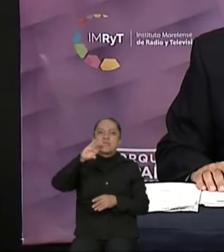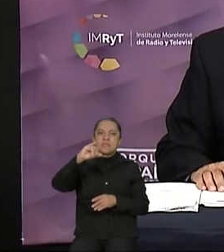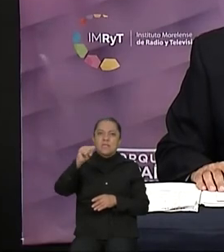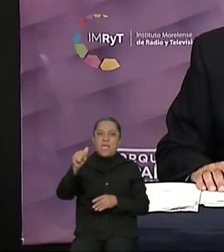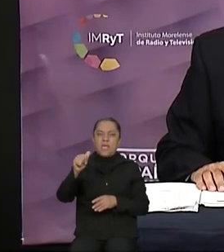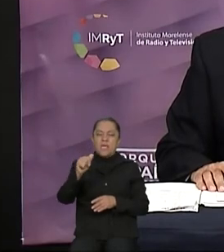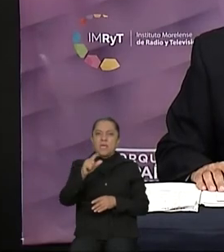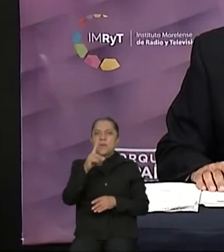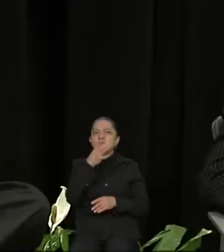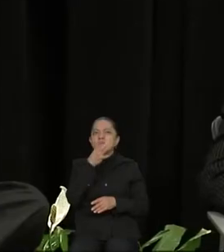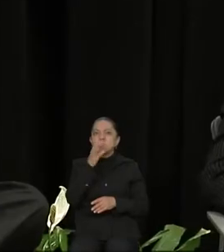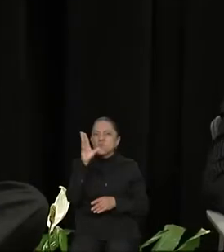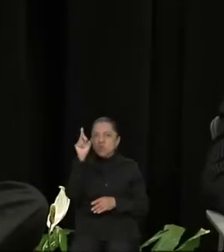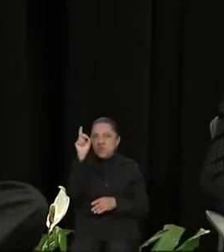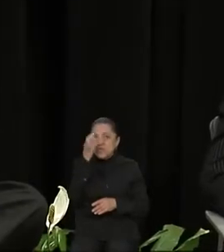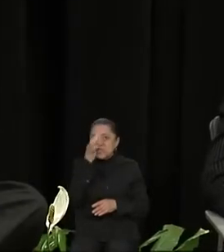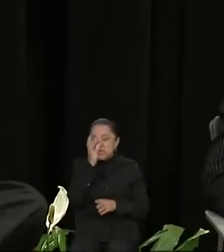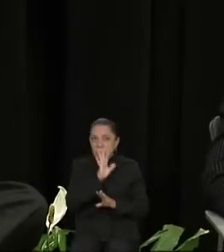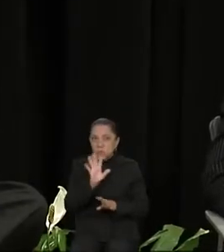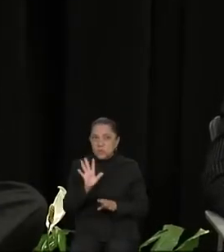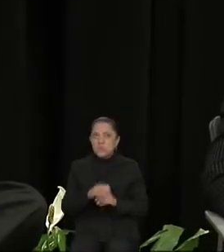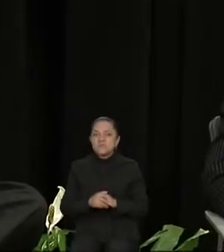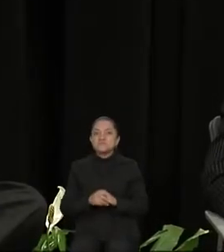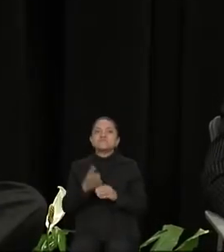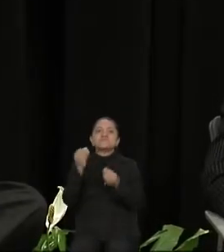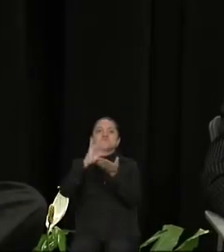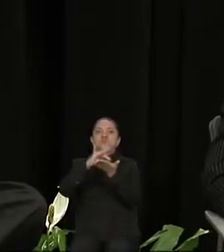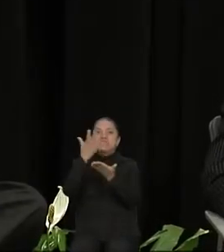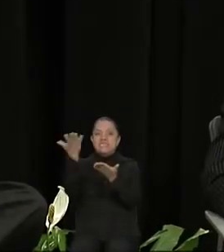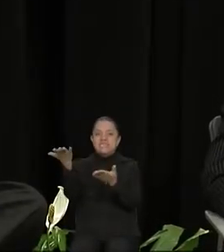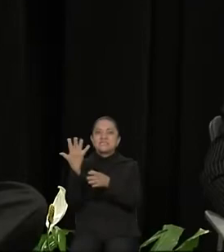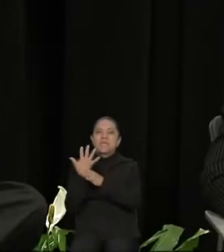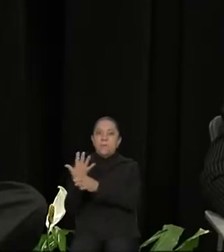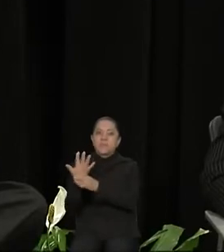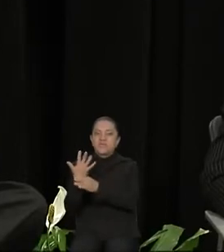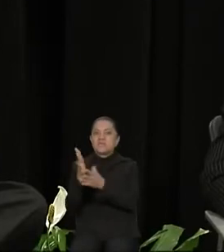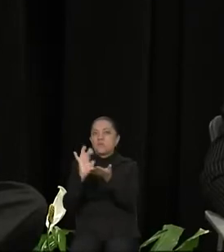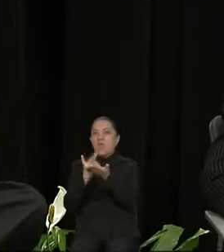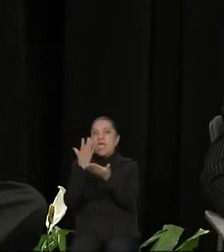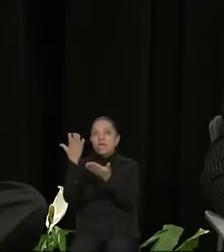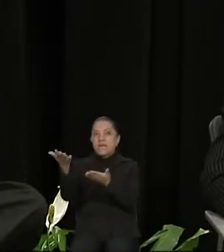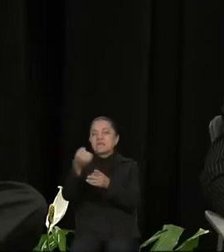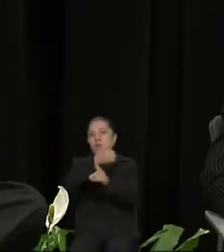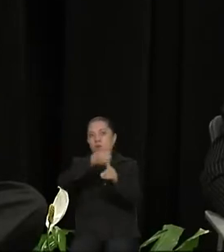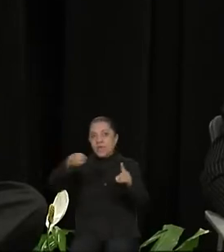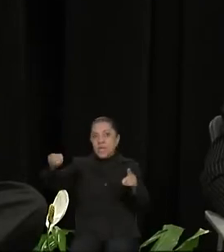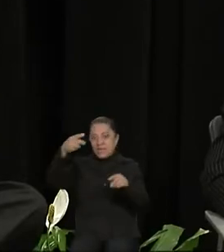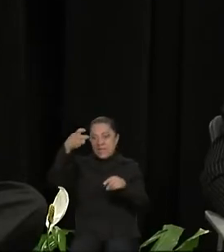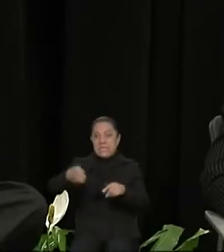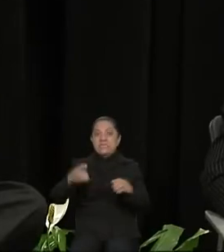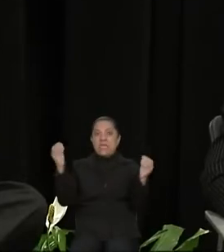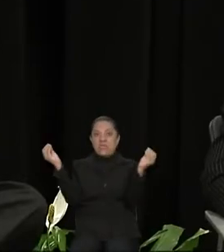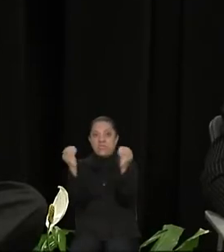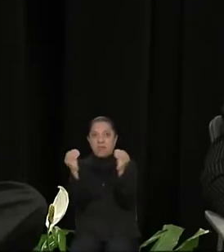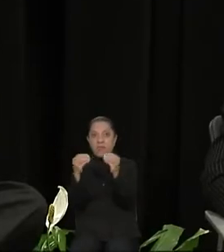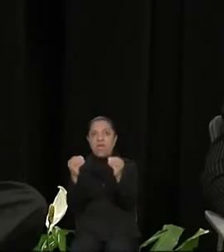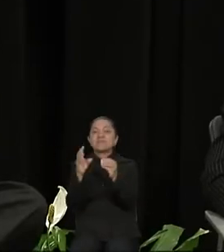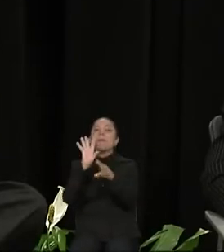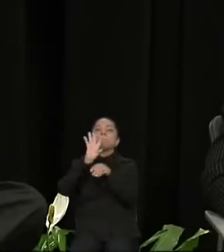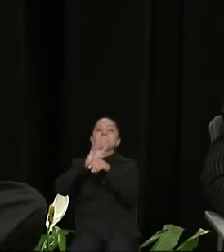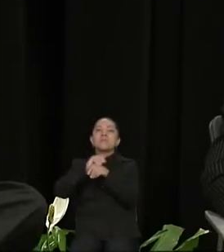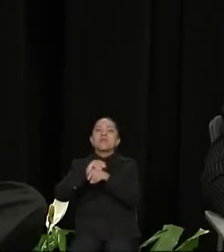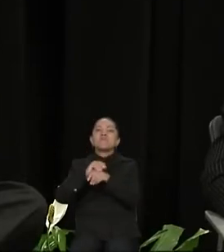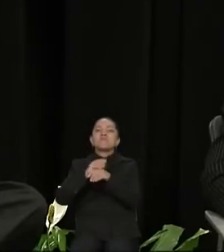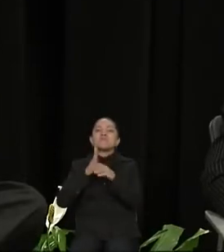segundos, corre el tiempo. Muchas gracias. En principio, agradecer la organización de este debate que nos ha permitido llegar a los electores.